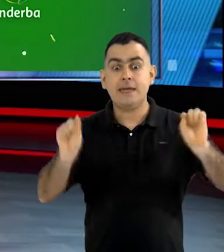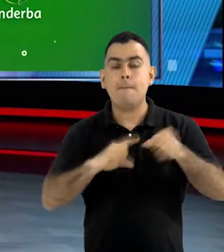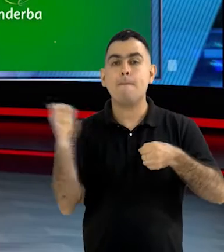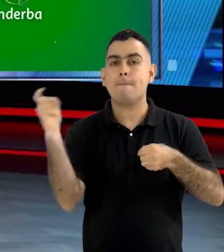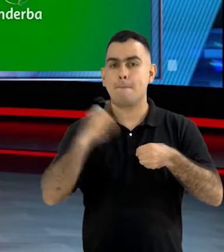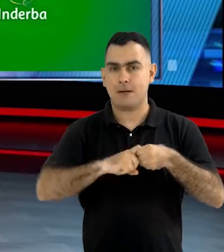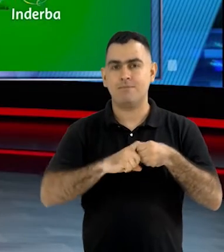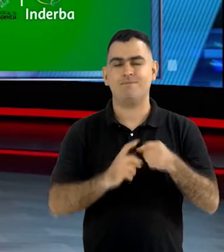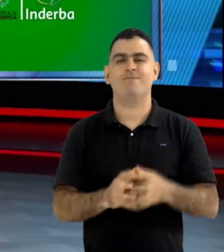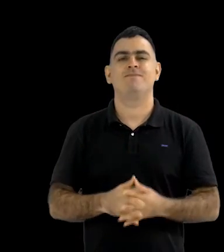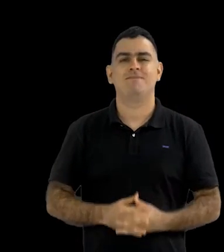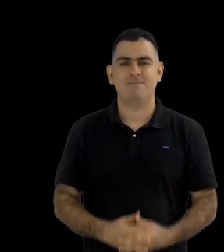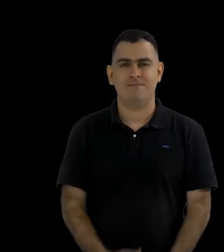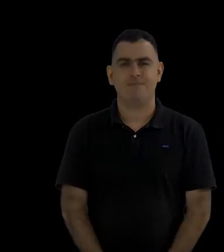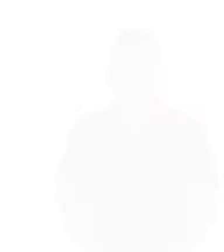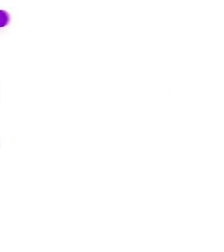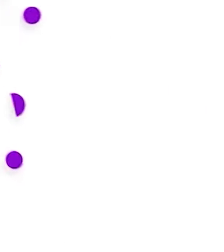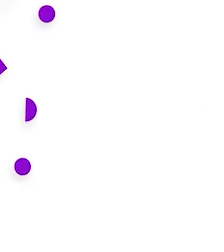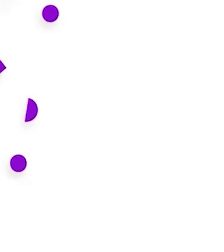formulario de inscripción.